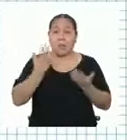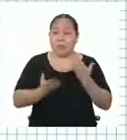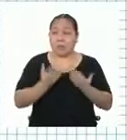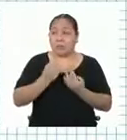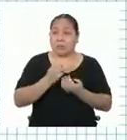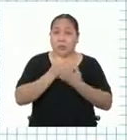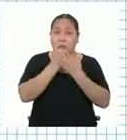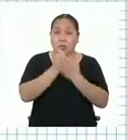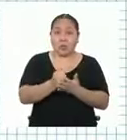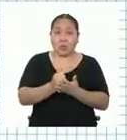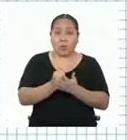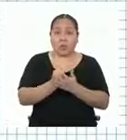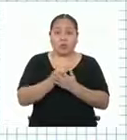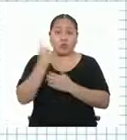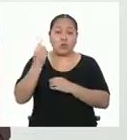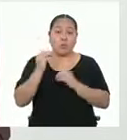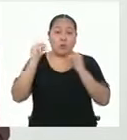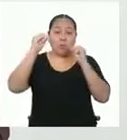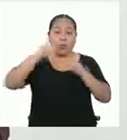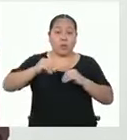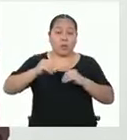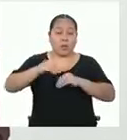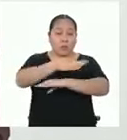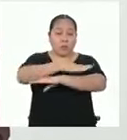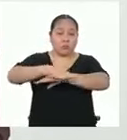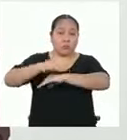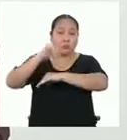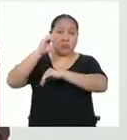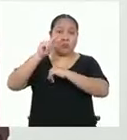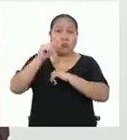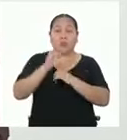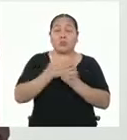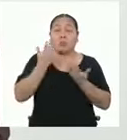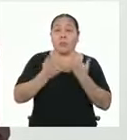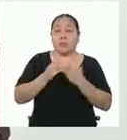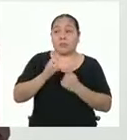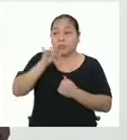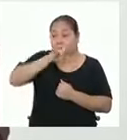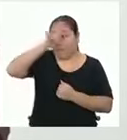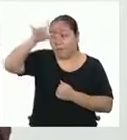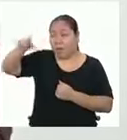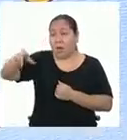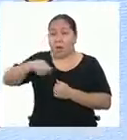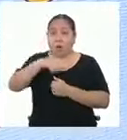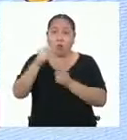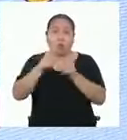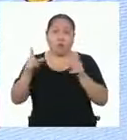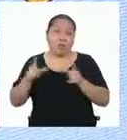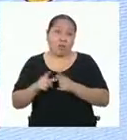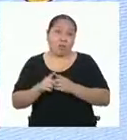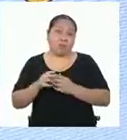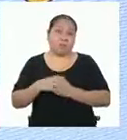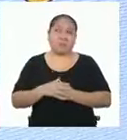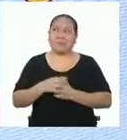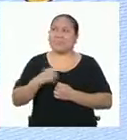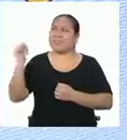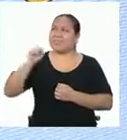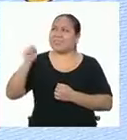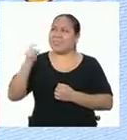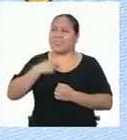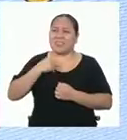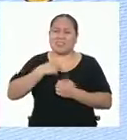no solo para ponerla en tu techo, sino, quién sabe, para viajar algún día. ¿No crees? Por supuesto, estoy